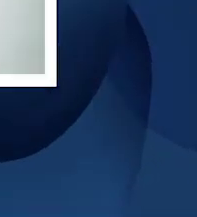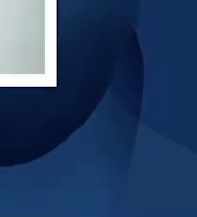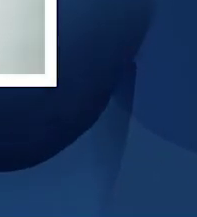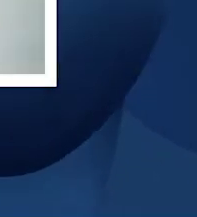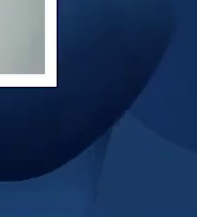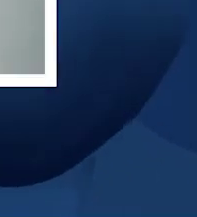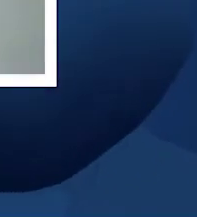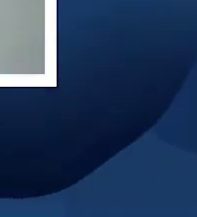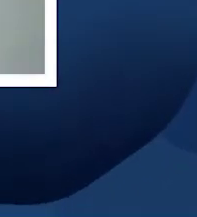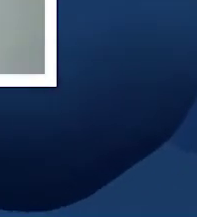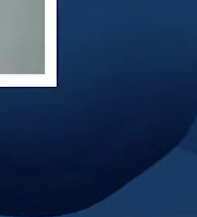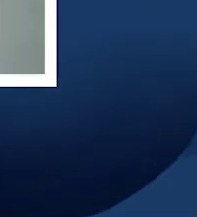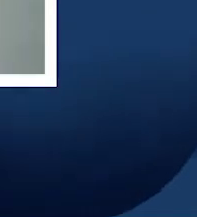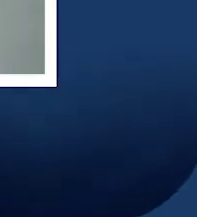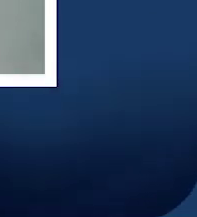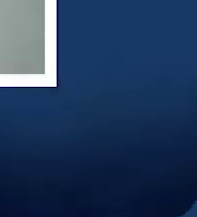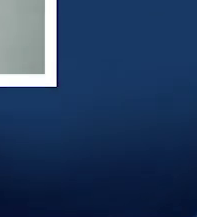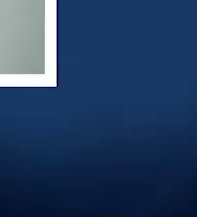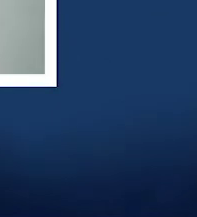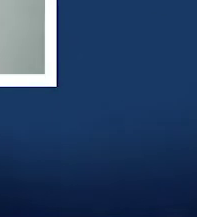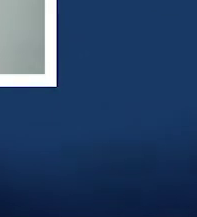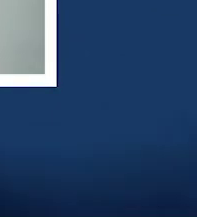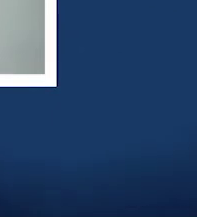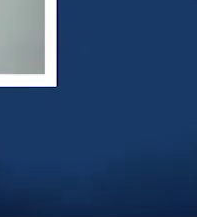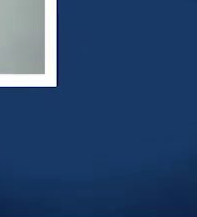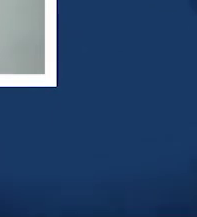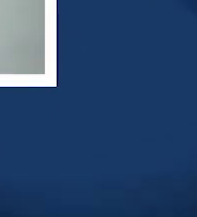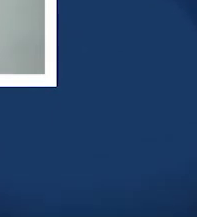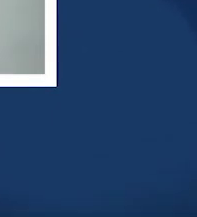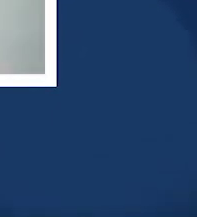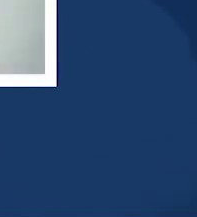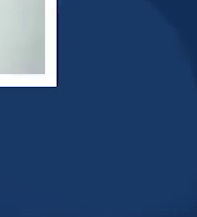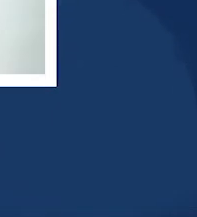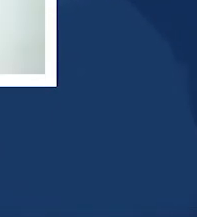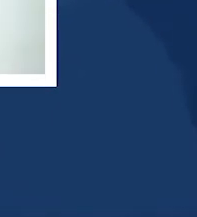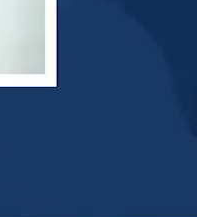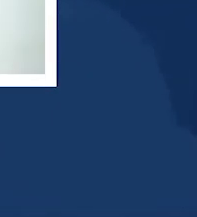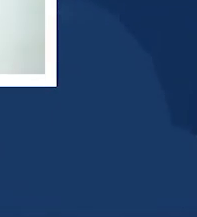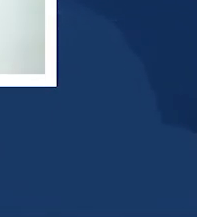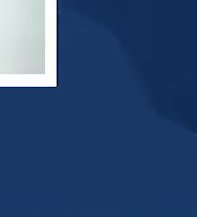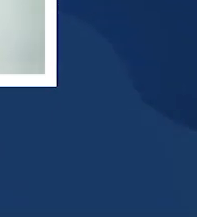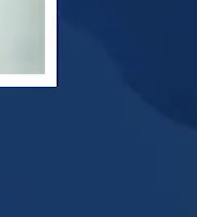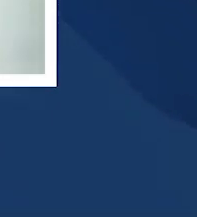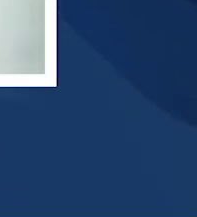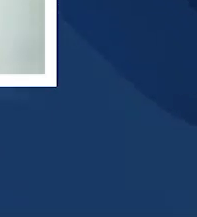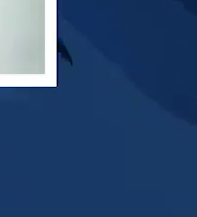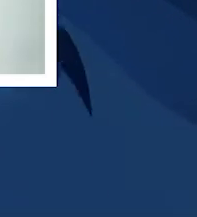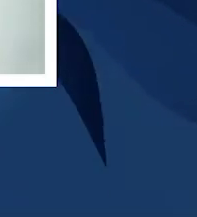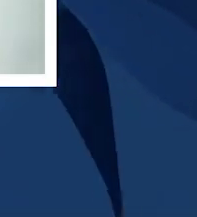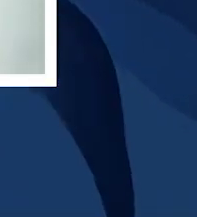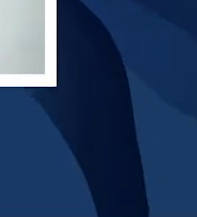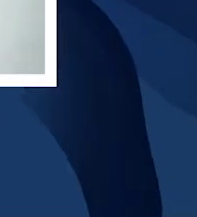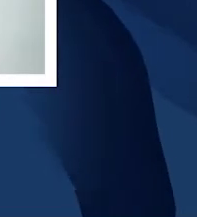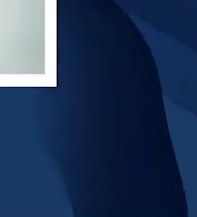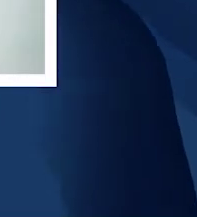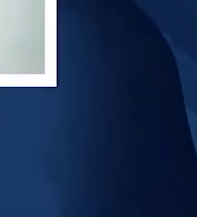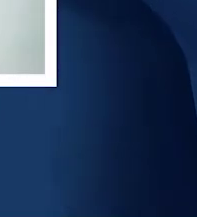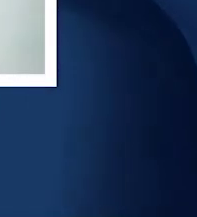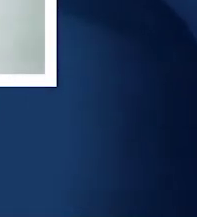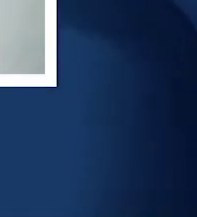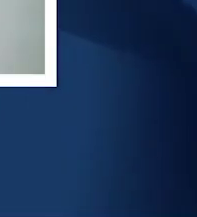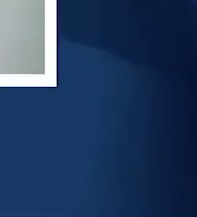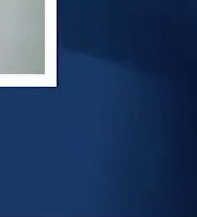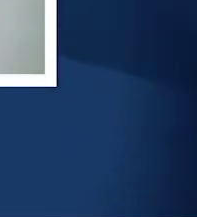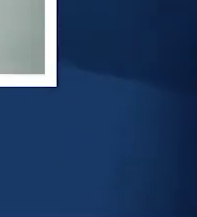¡Hola! Damos la bienvenida a todas las niñas y niños de Aprende en Casa 3.